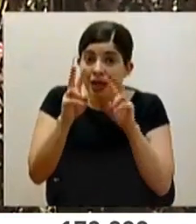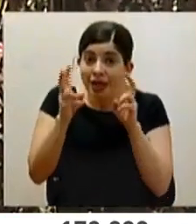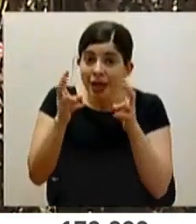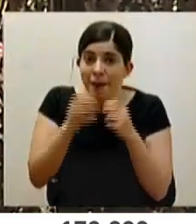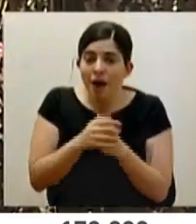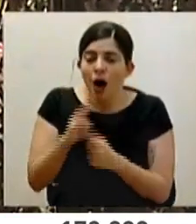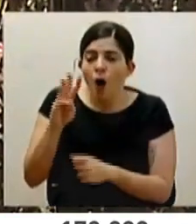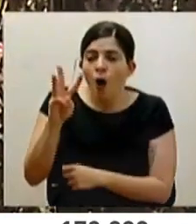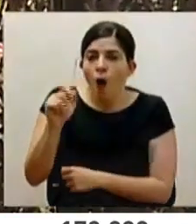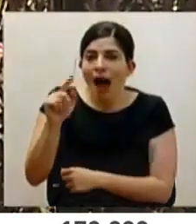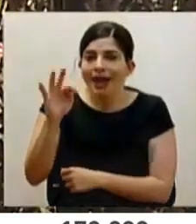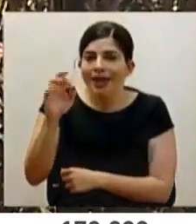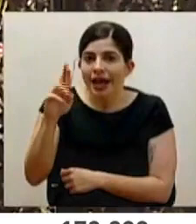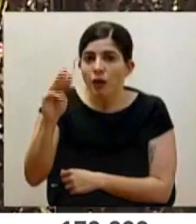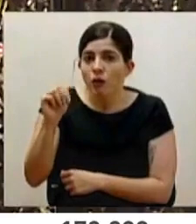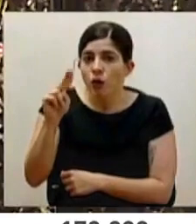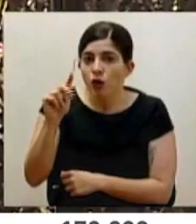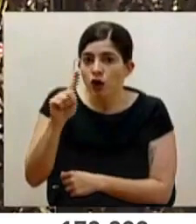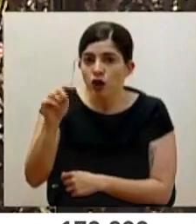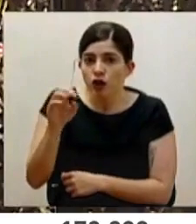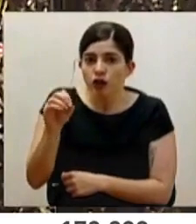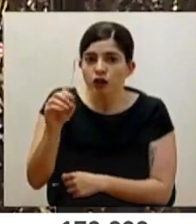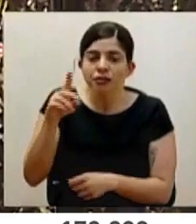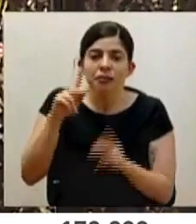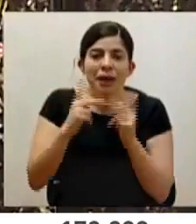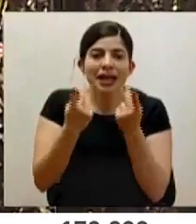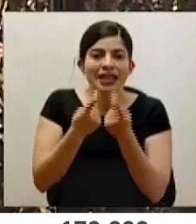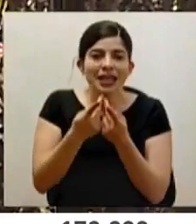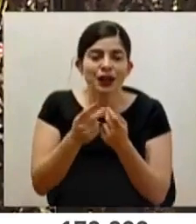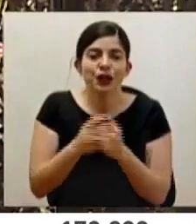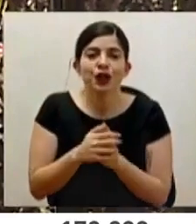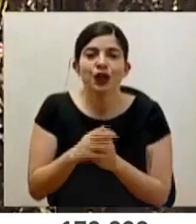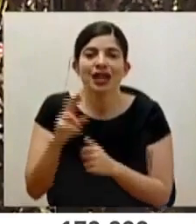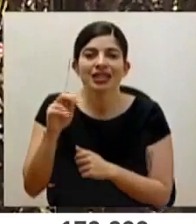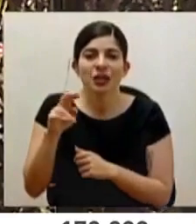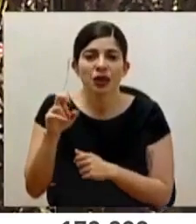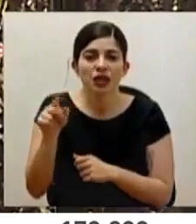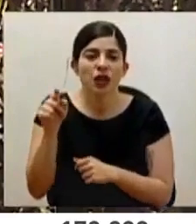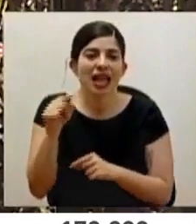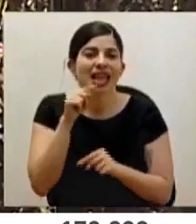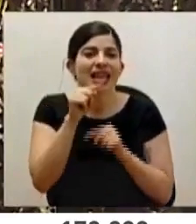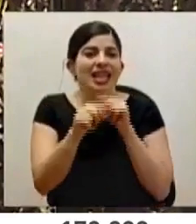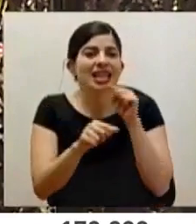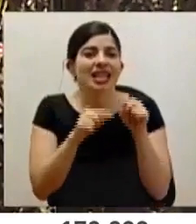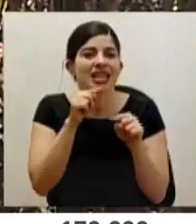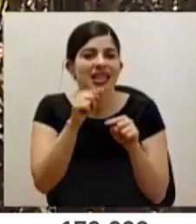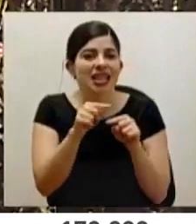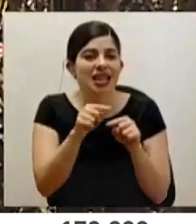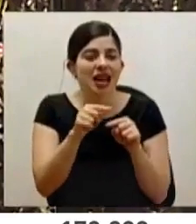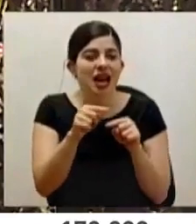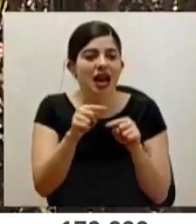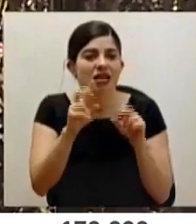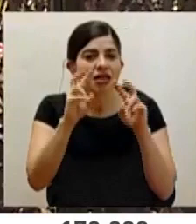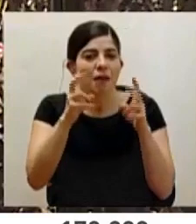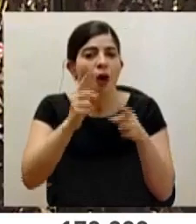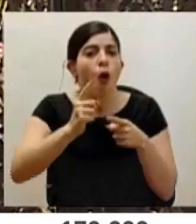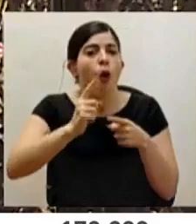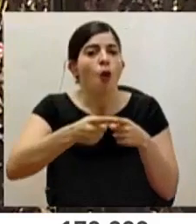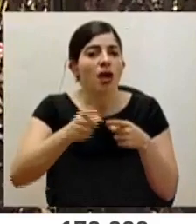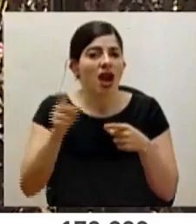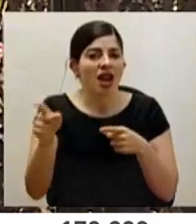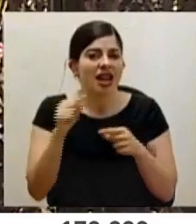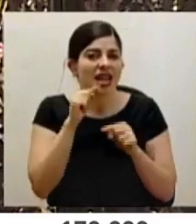el diputado Walter Muñoz, del Partido de Integración Nacional, él estaba criticando un poco el tema de la obligatoriedad,